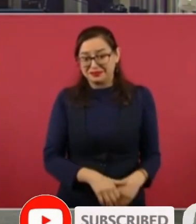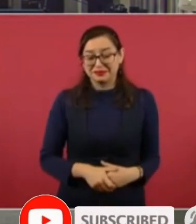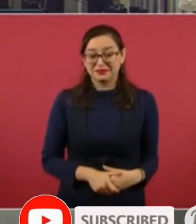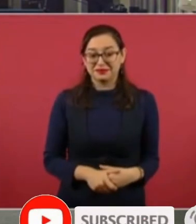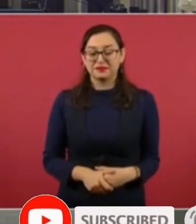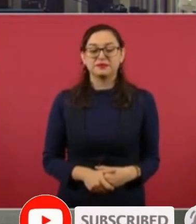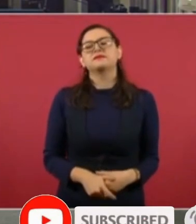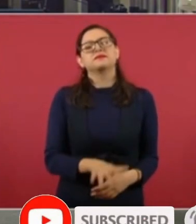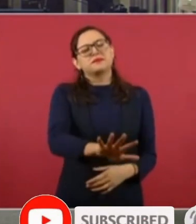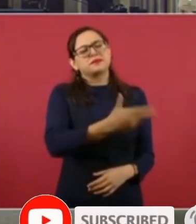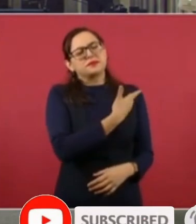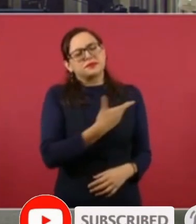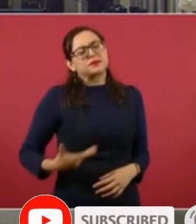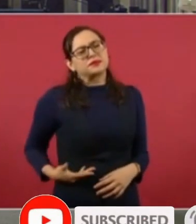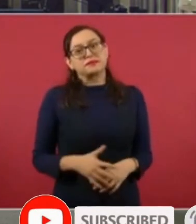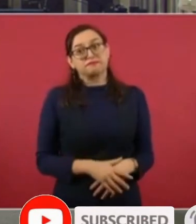cuida los dineros del pueblo